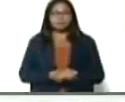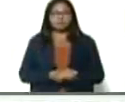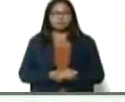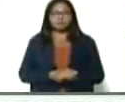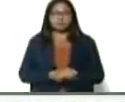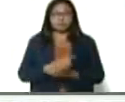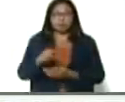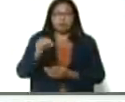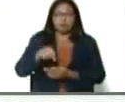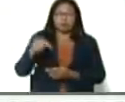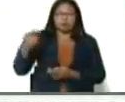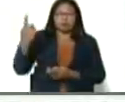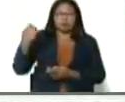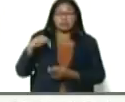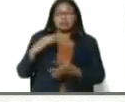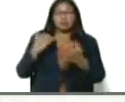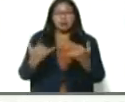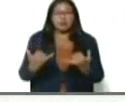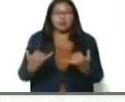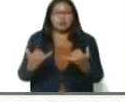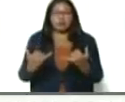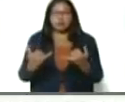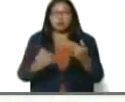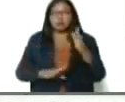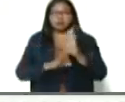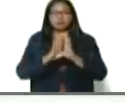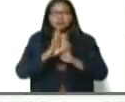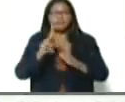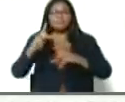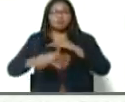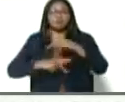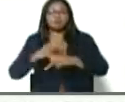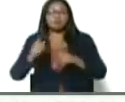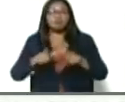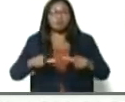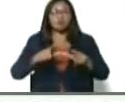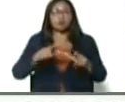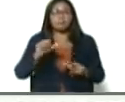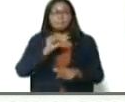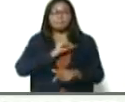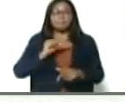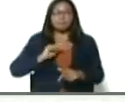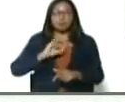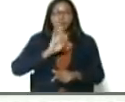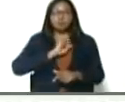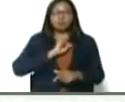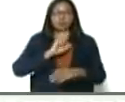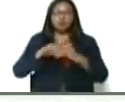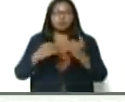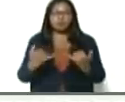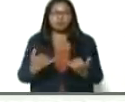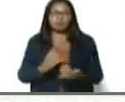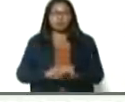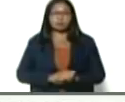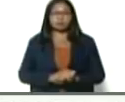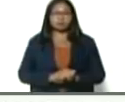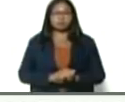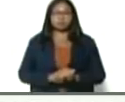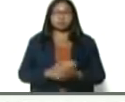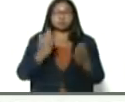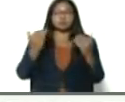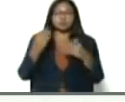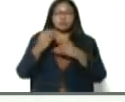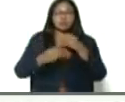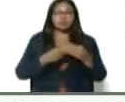contamos, ahorita, de sacar adelante, la producción, del sector primario, como lo es el caso, de los productores, que vienen, desde el